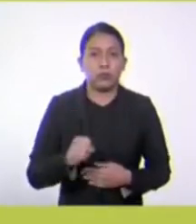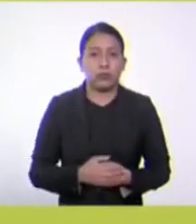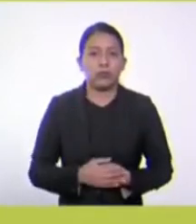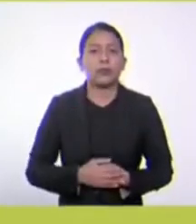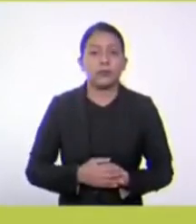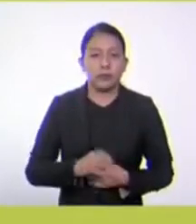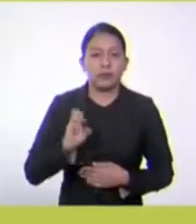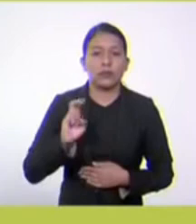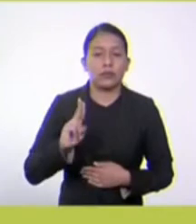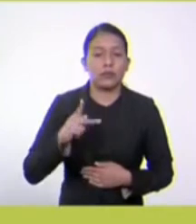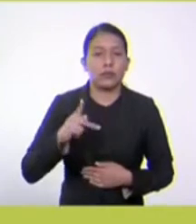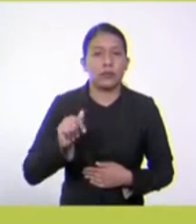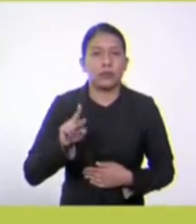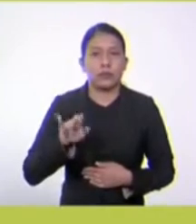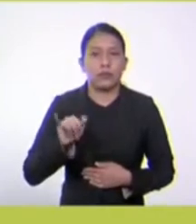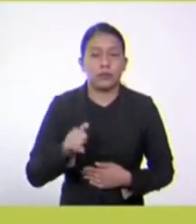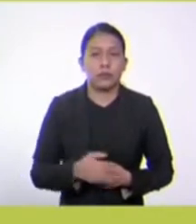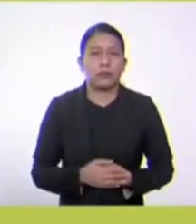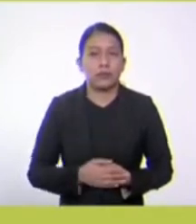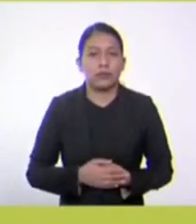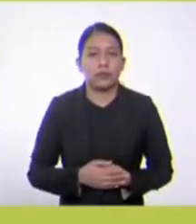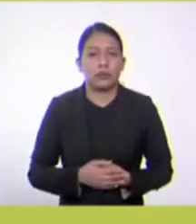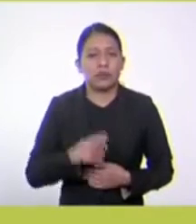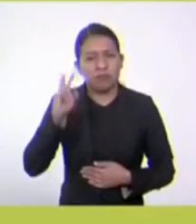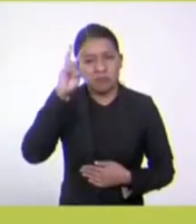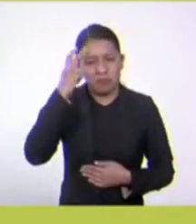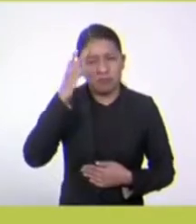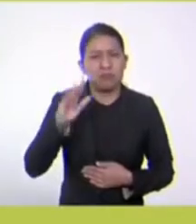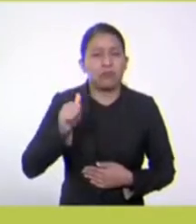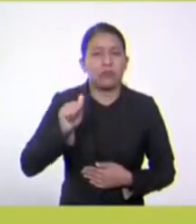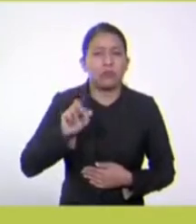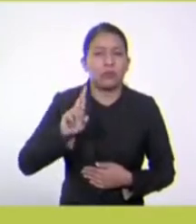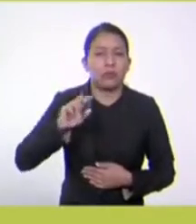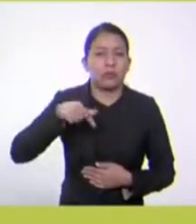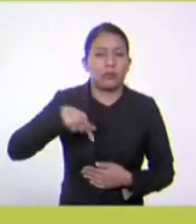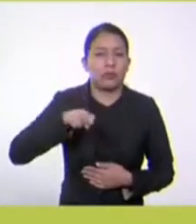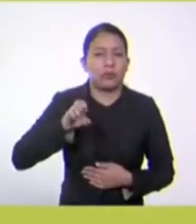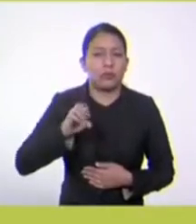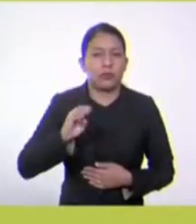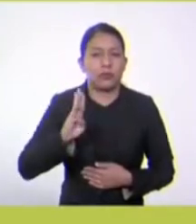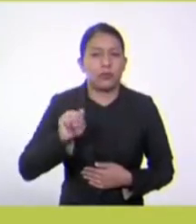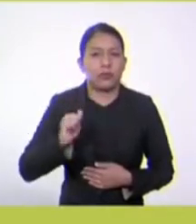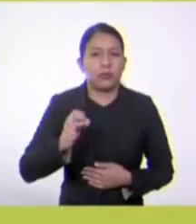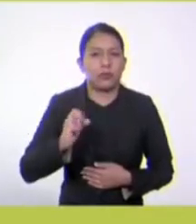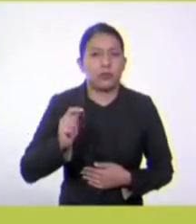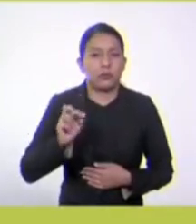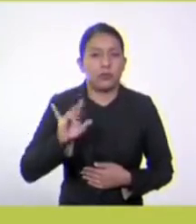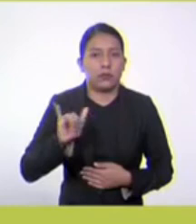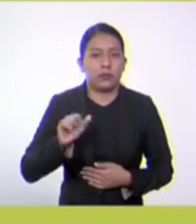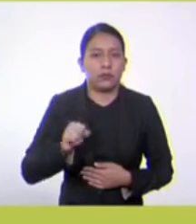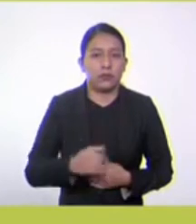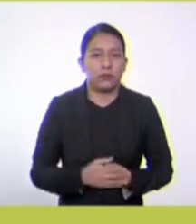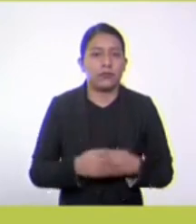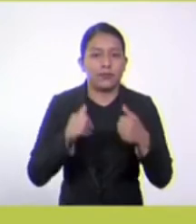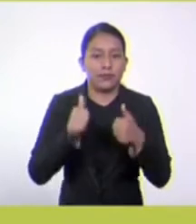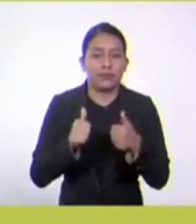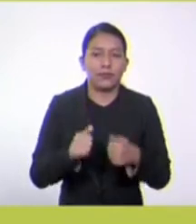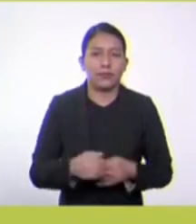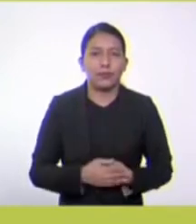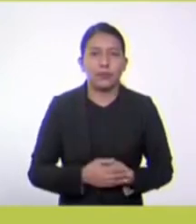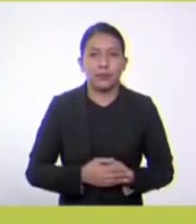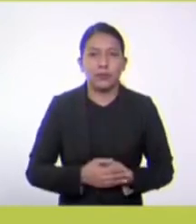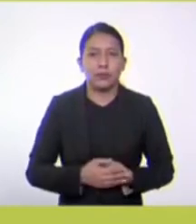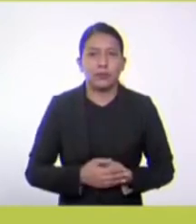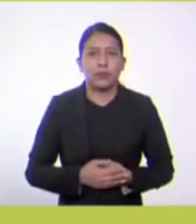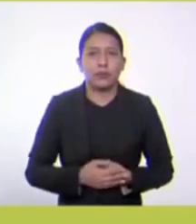eucaria. Número dos. ¿Qué significa el término arqueobacterias? Muy bien, bacterias primitivas.